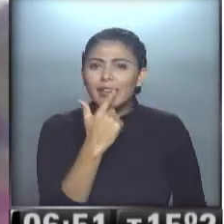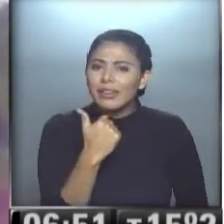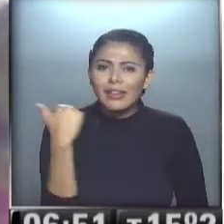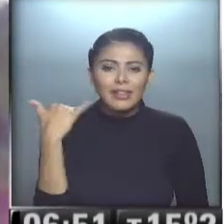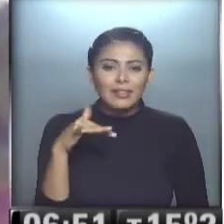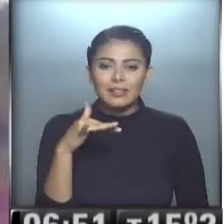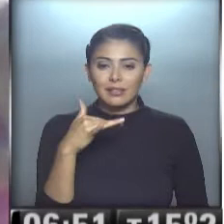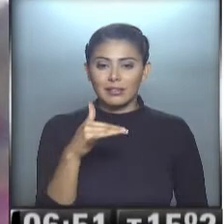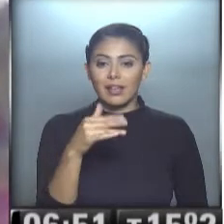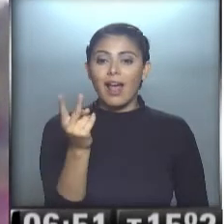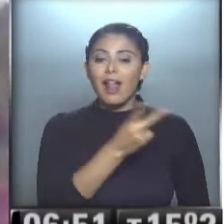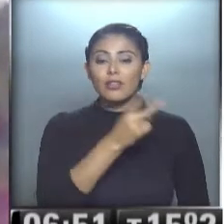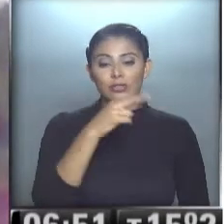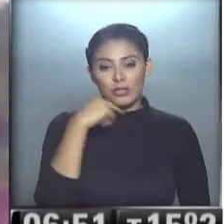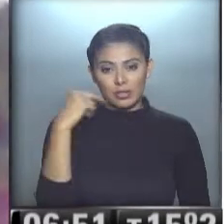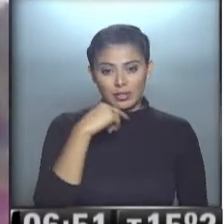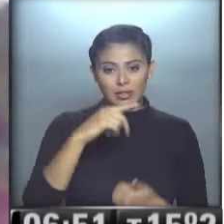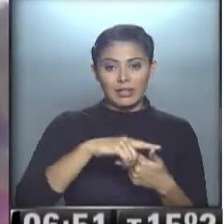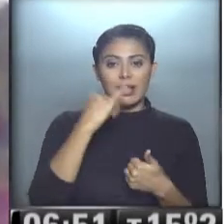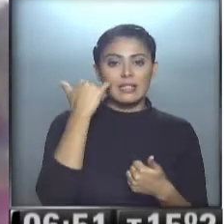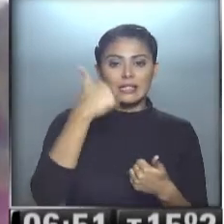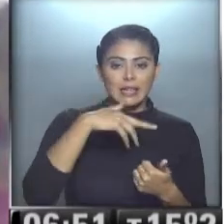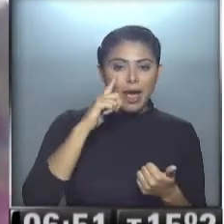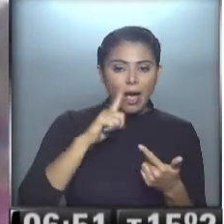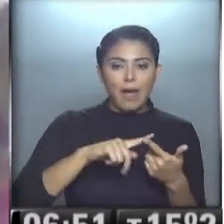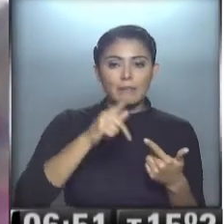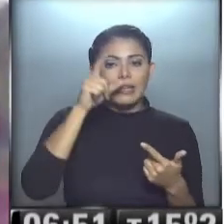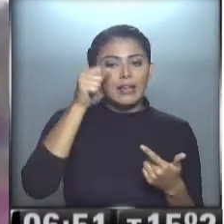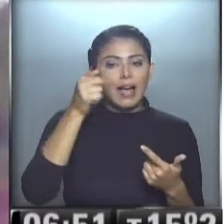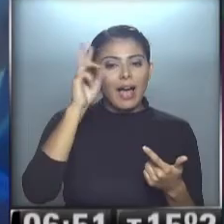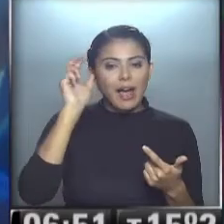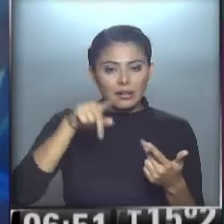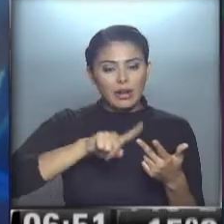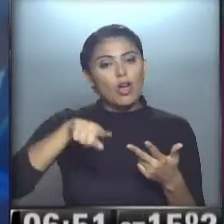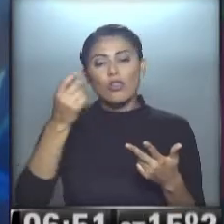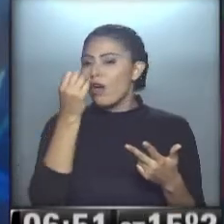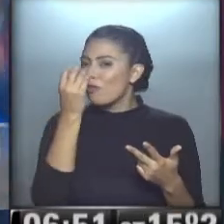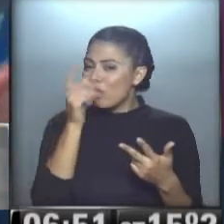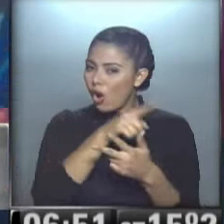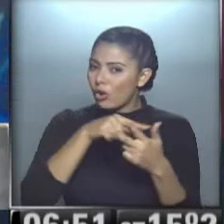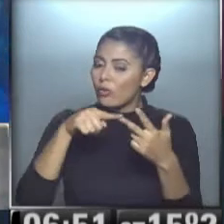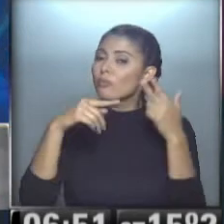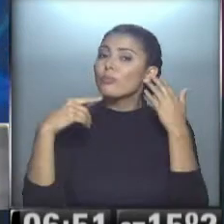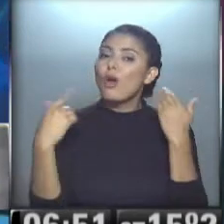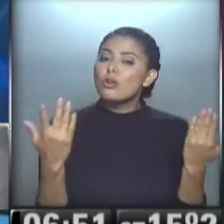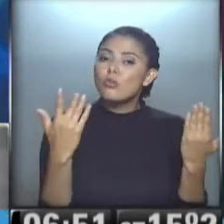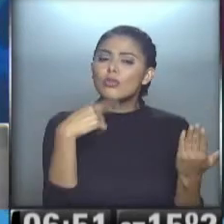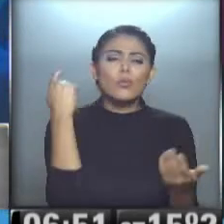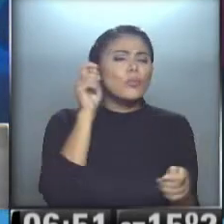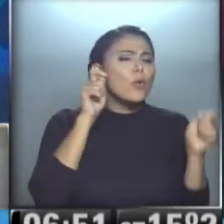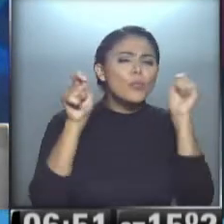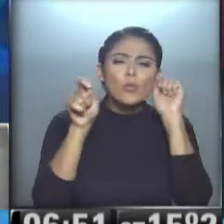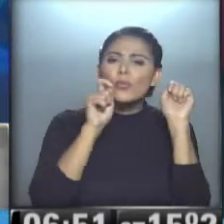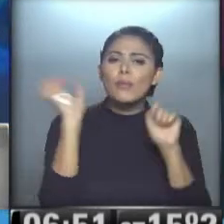a las bebés. Llame y Karen. A Flor también, por supuesto. Que le mandamos besos,